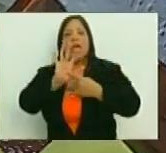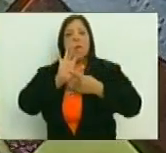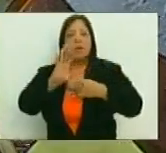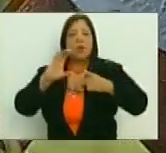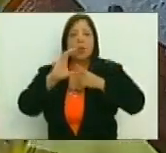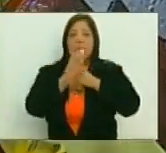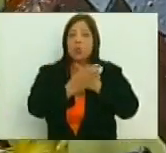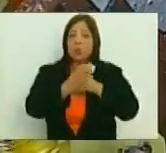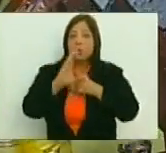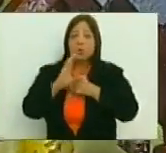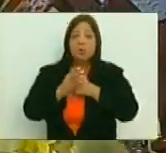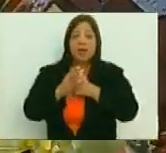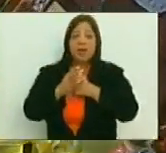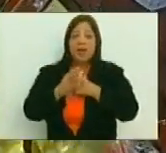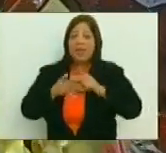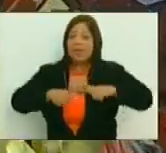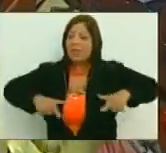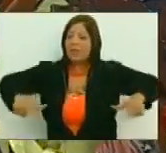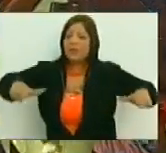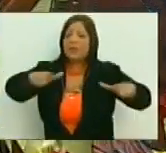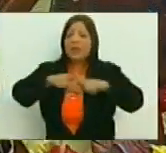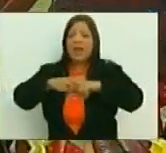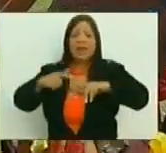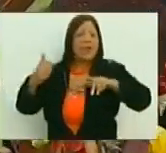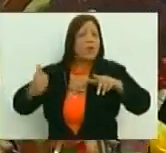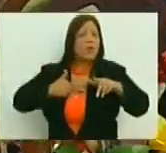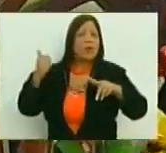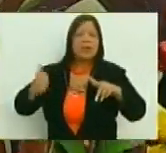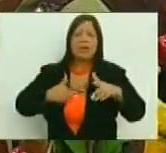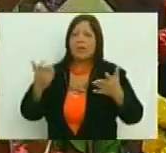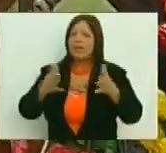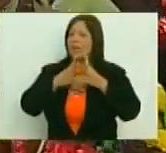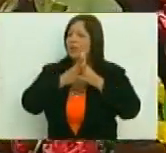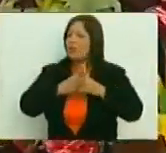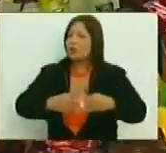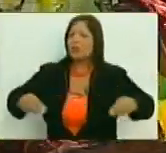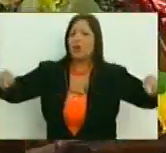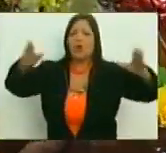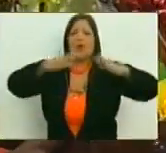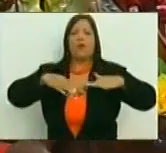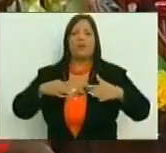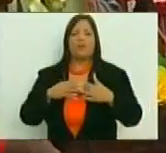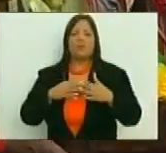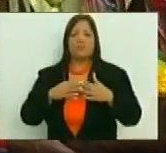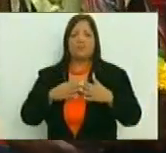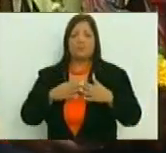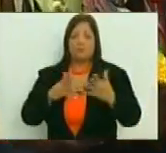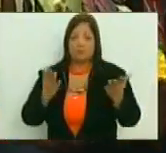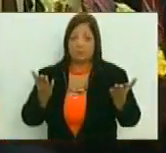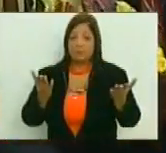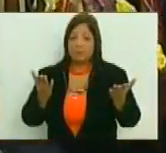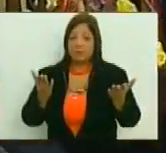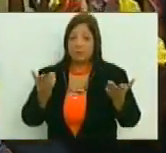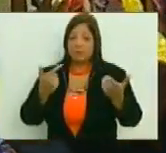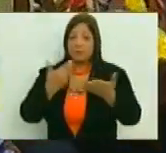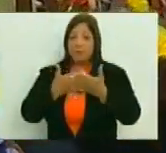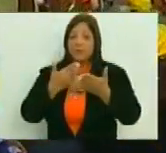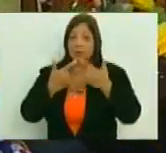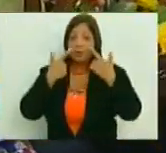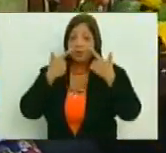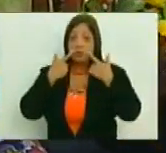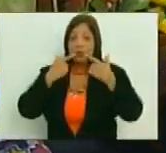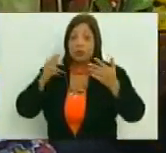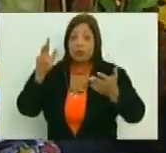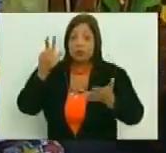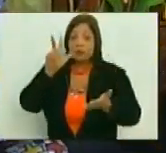cultural tiene espacios y atención en toda la República, nosotros lo patentizamos